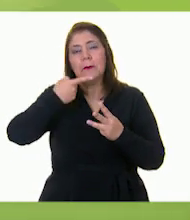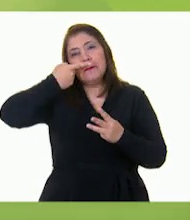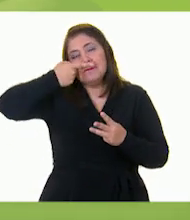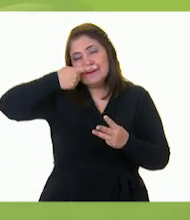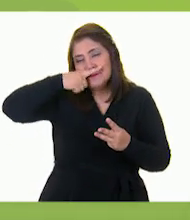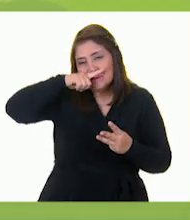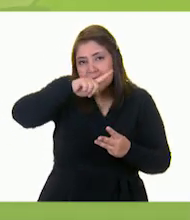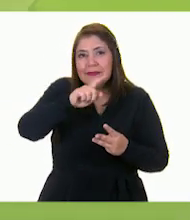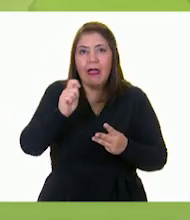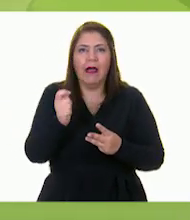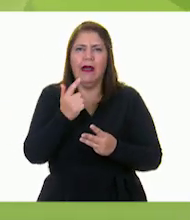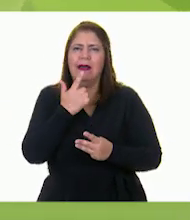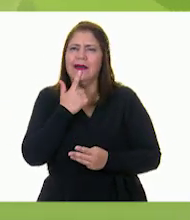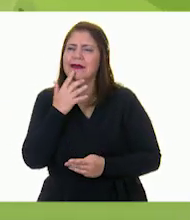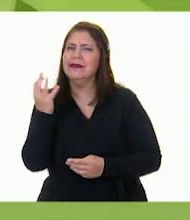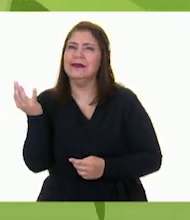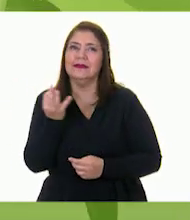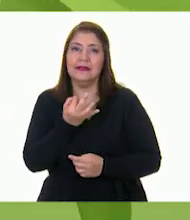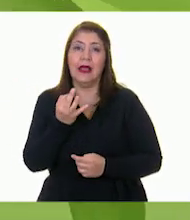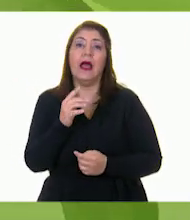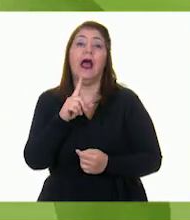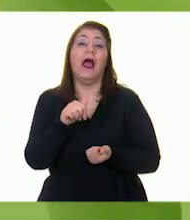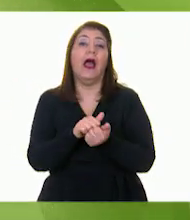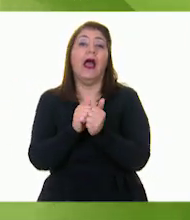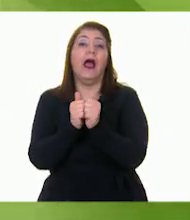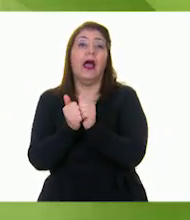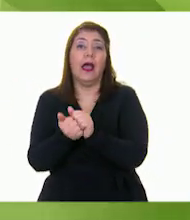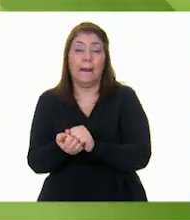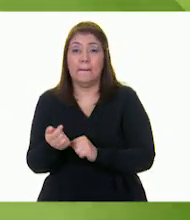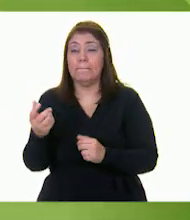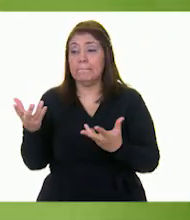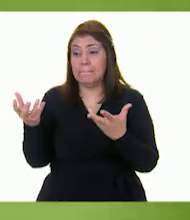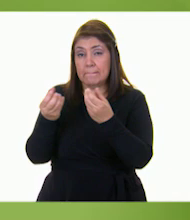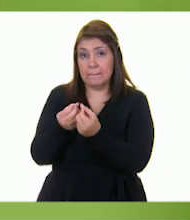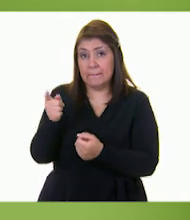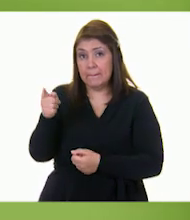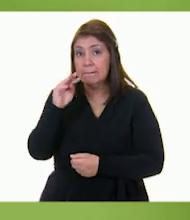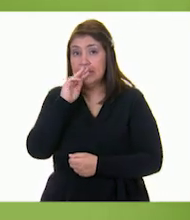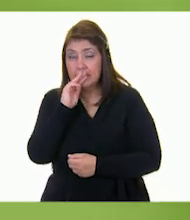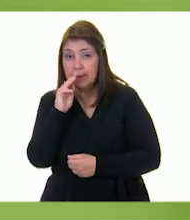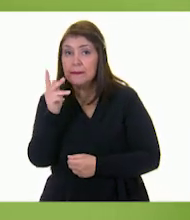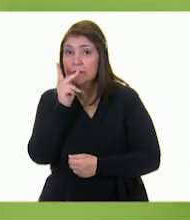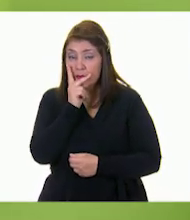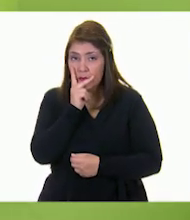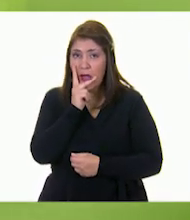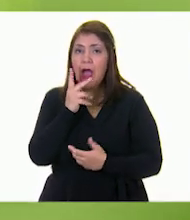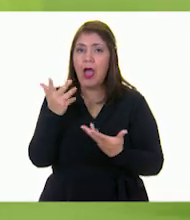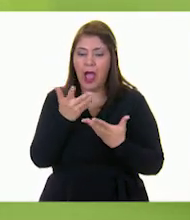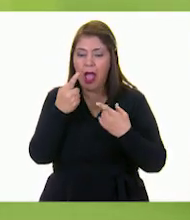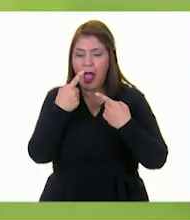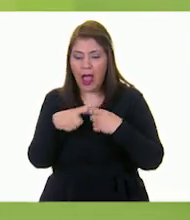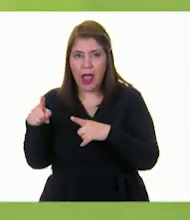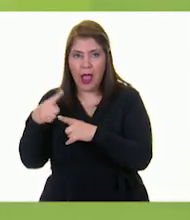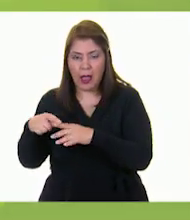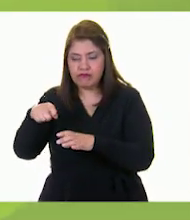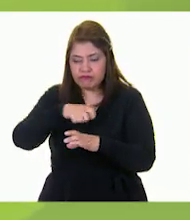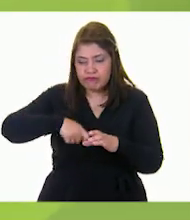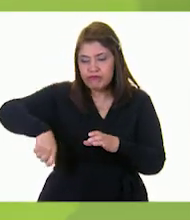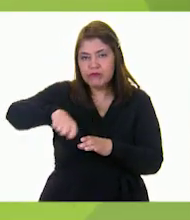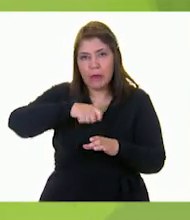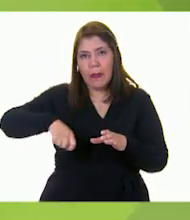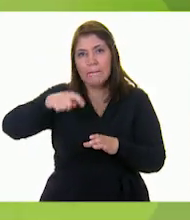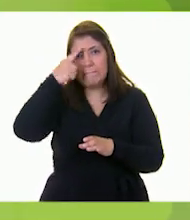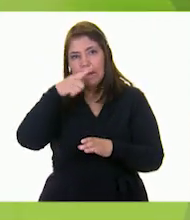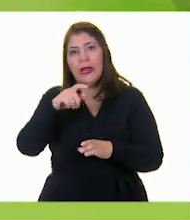que rico. Fue así como entre mamá y papá hicieron varias barritas para Carlitos